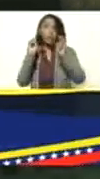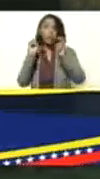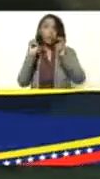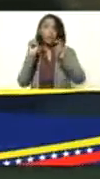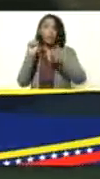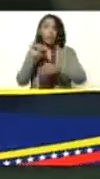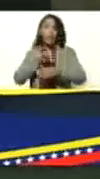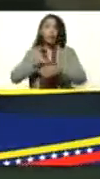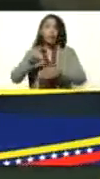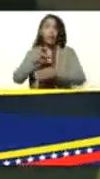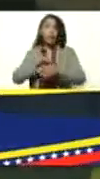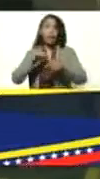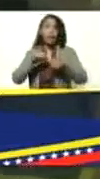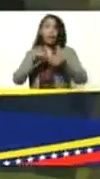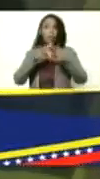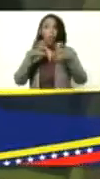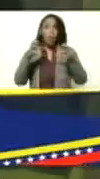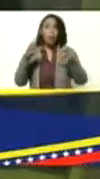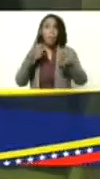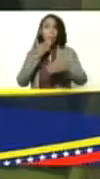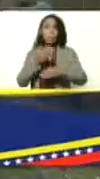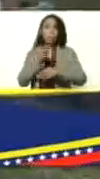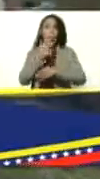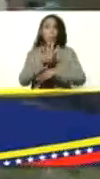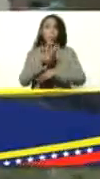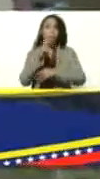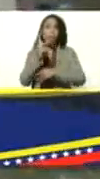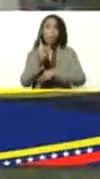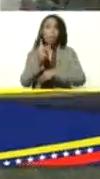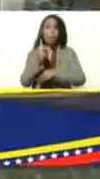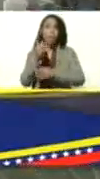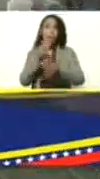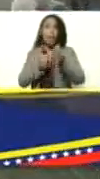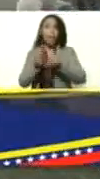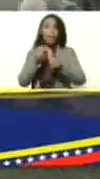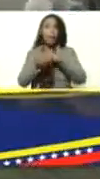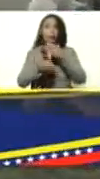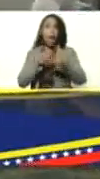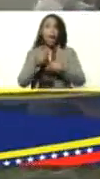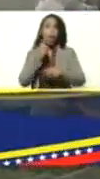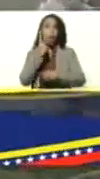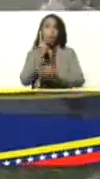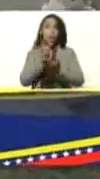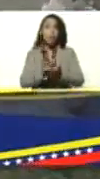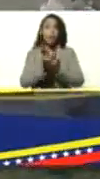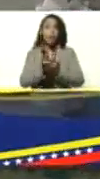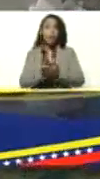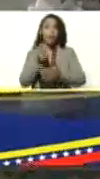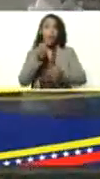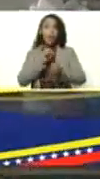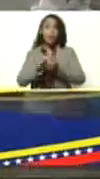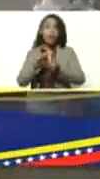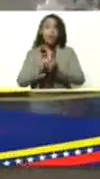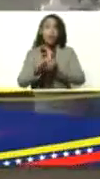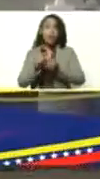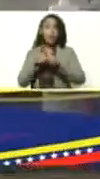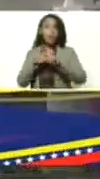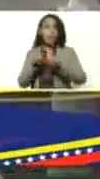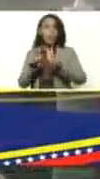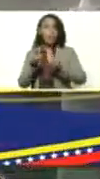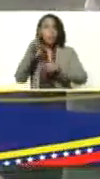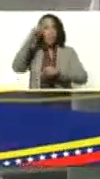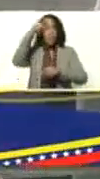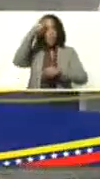leche de esta oveja permite que con cuatro litros de leche usted haga un kilo de queso, a diferencia de la leche de vaca, que con ocho